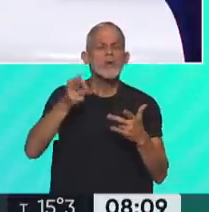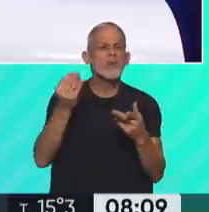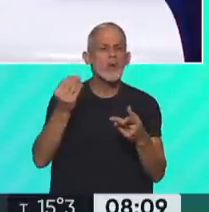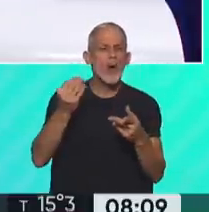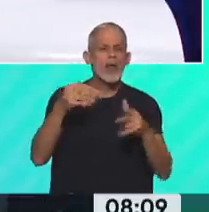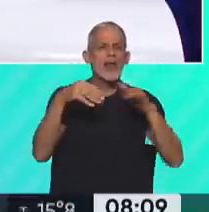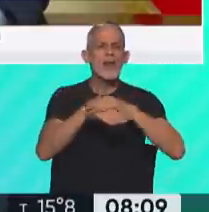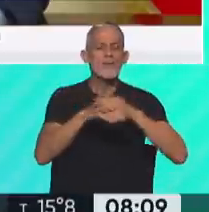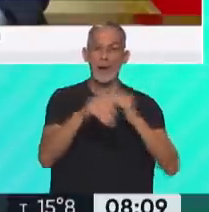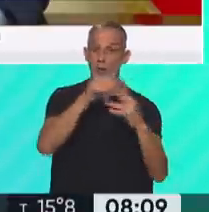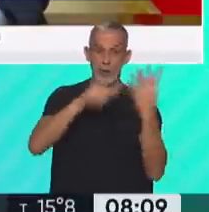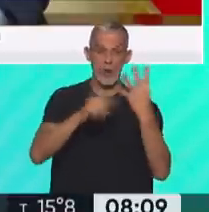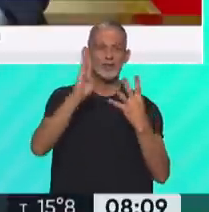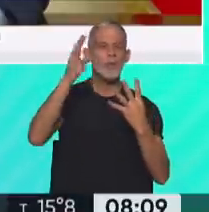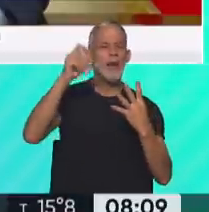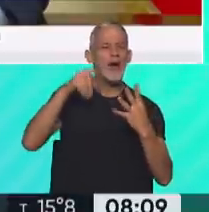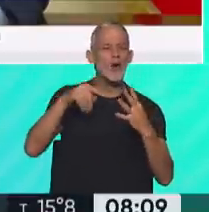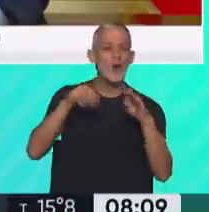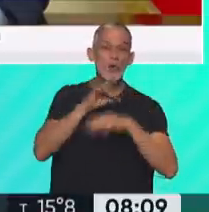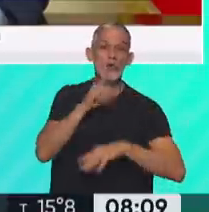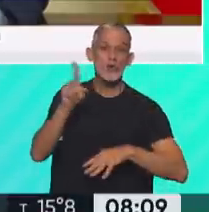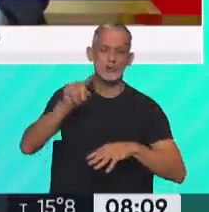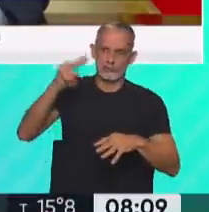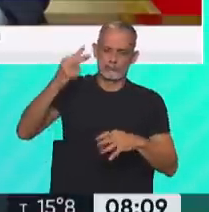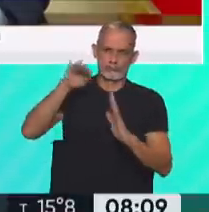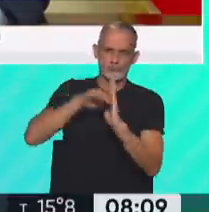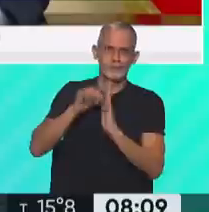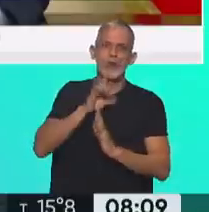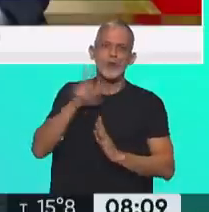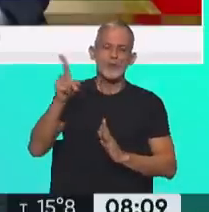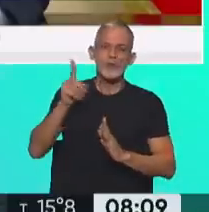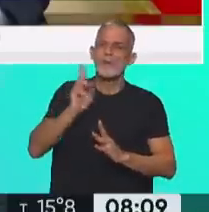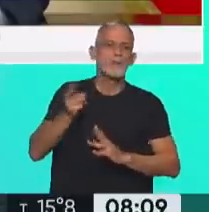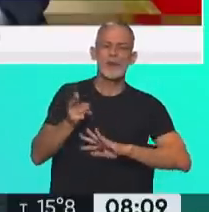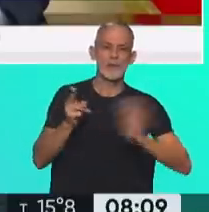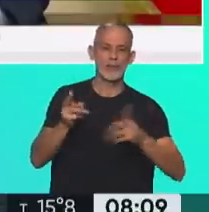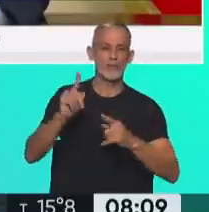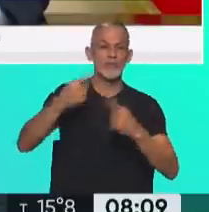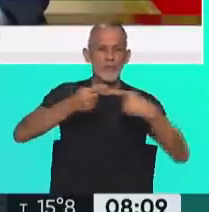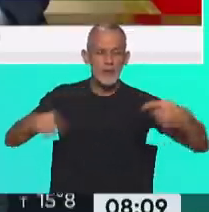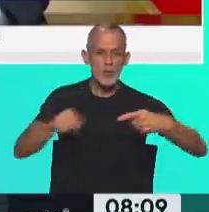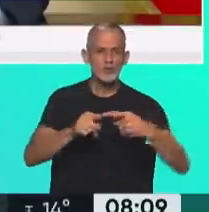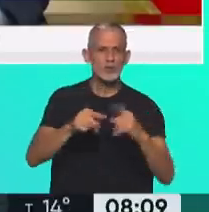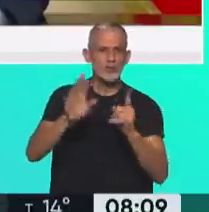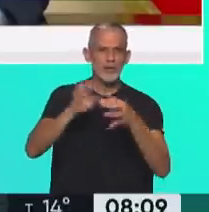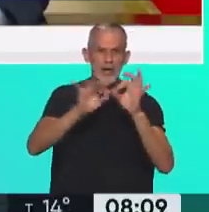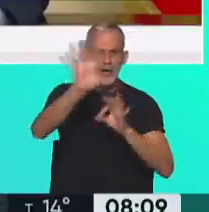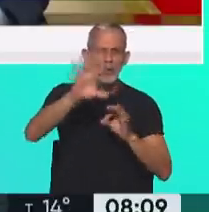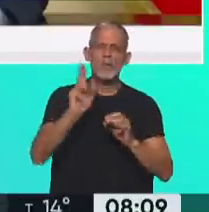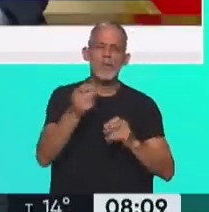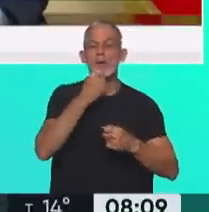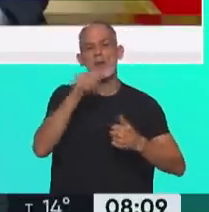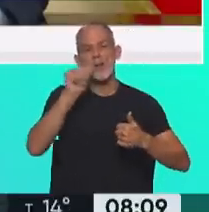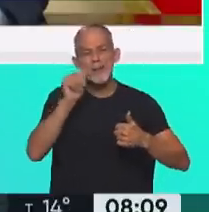bancos a cuatro bancos rusos, entre ellos el segundo más importante de Rusia. Bueno, hay algunos otros productos que tienen que ver con, por ejemplo,